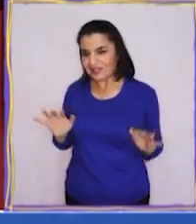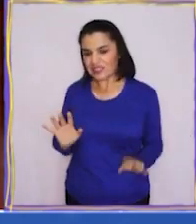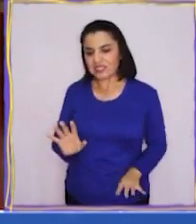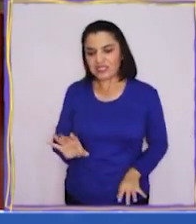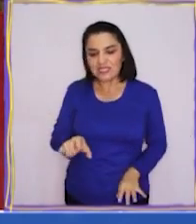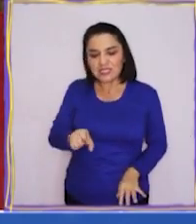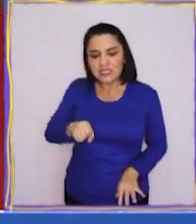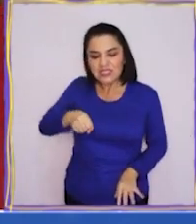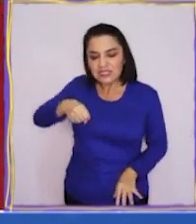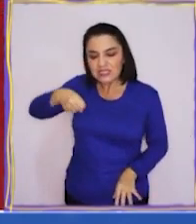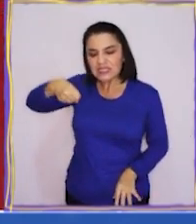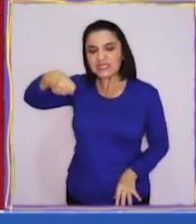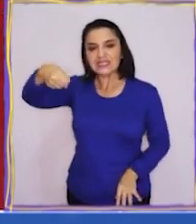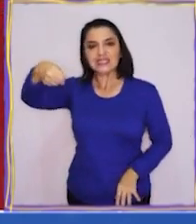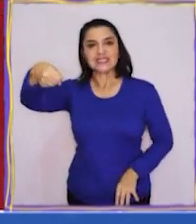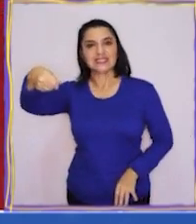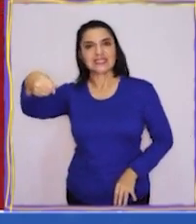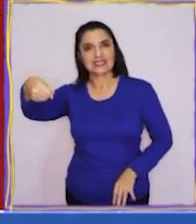¿Qué habrá adentro?